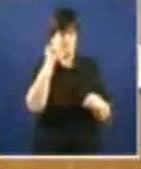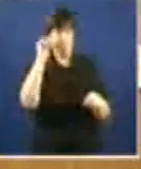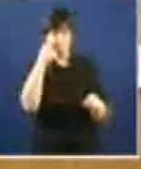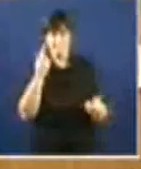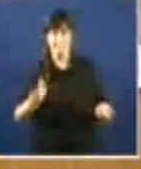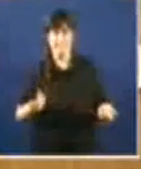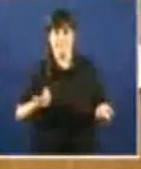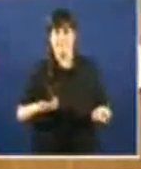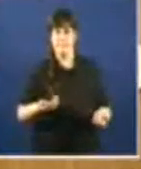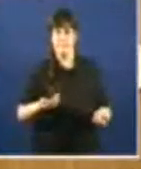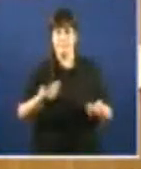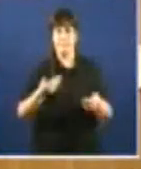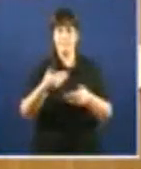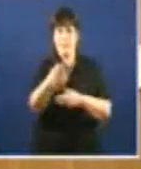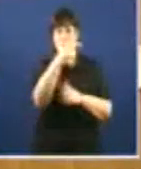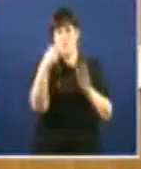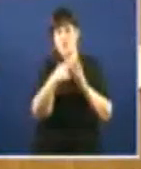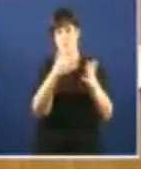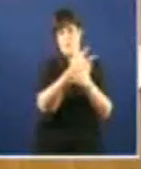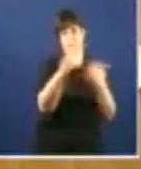En 2017 e 2018